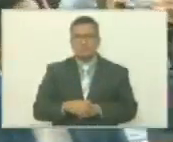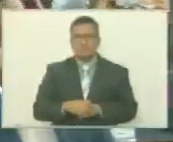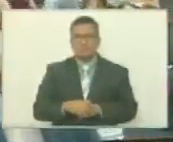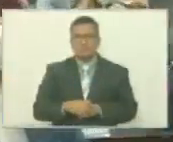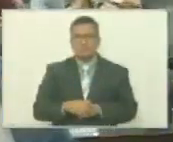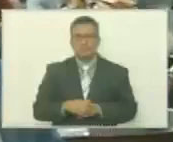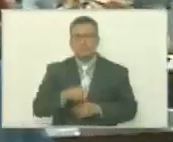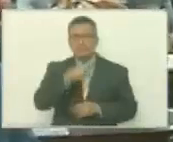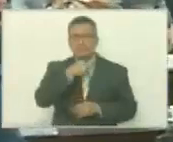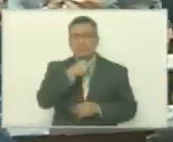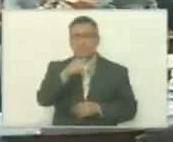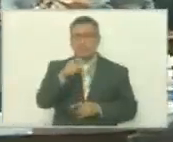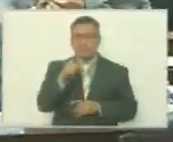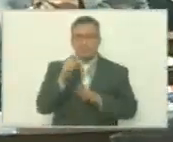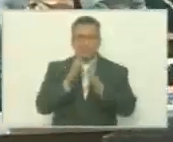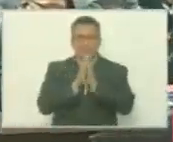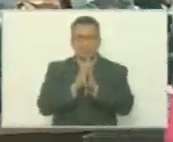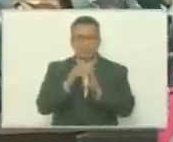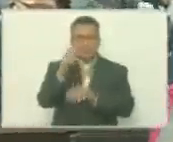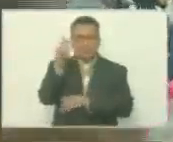Micrófono para la diputada, por favor.